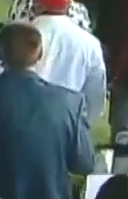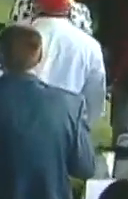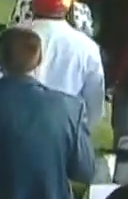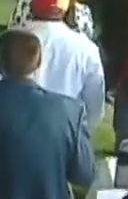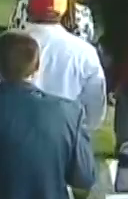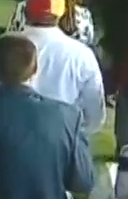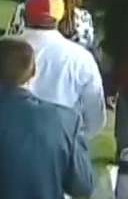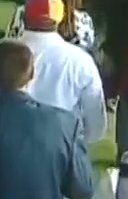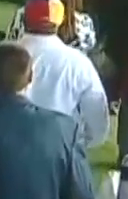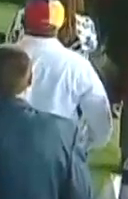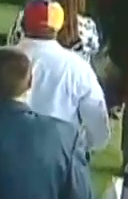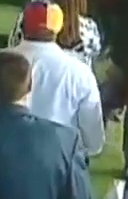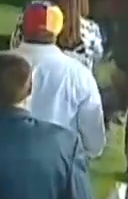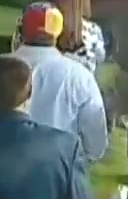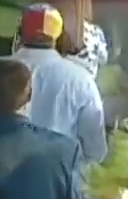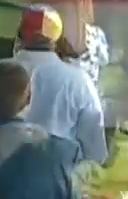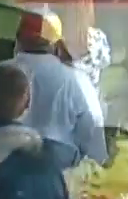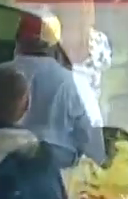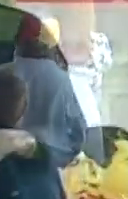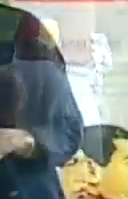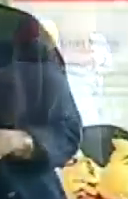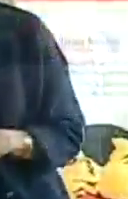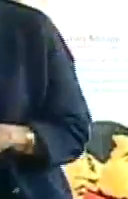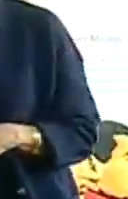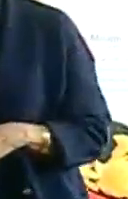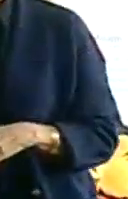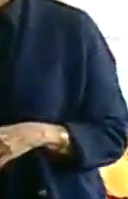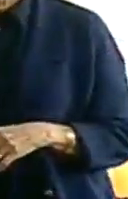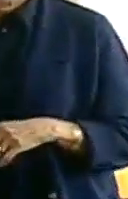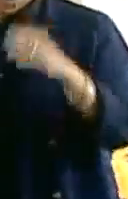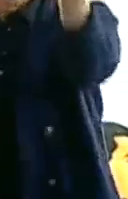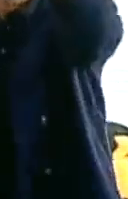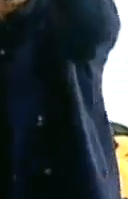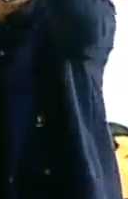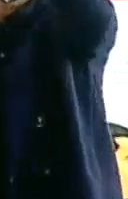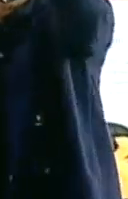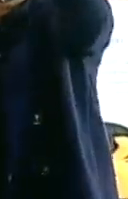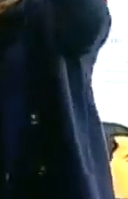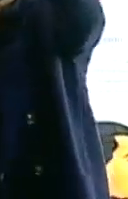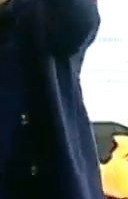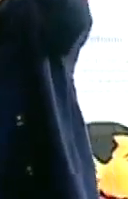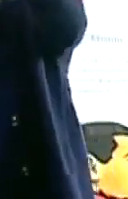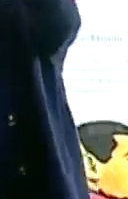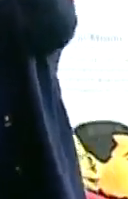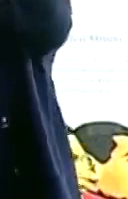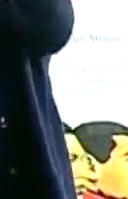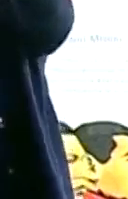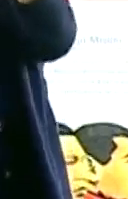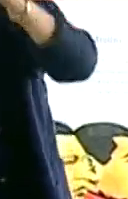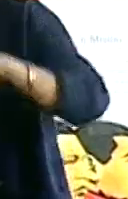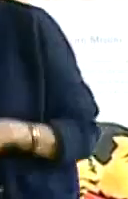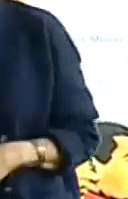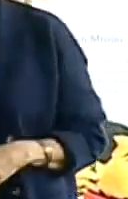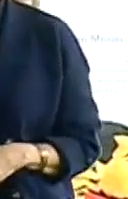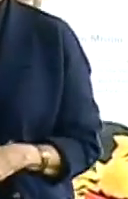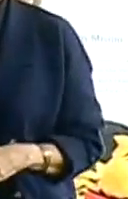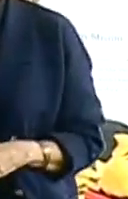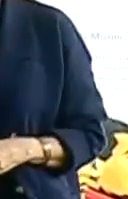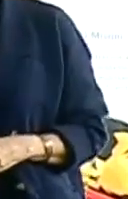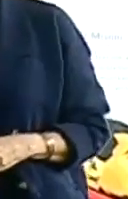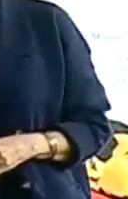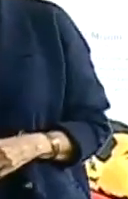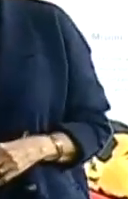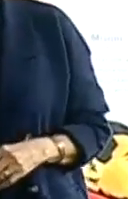Zamora ha construido a través de este mecanismo, de estos convenios con Bielorrusia. Hay que destacar también que